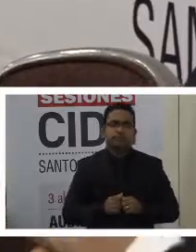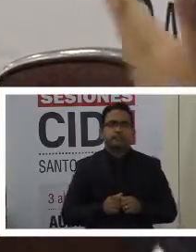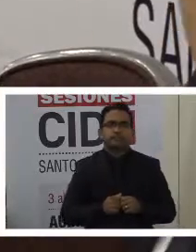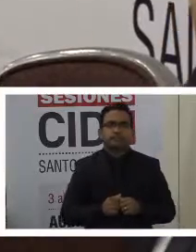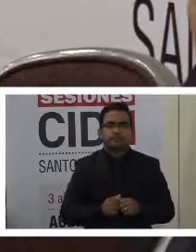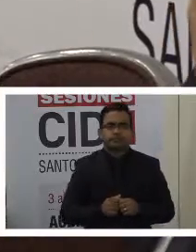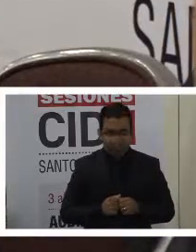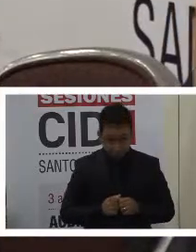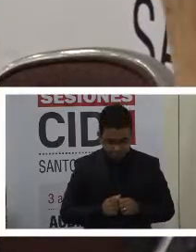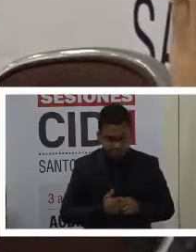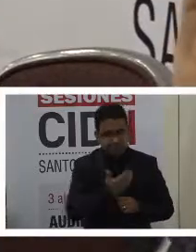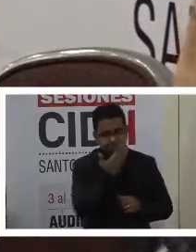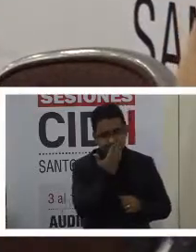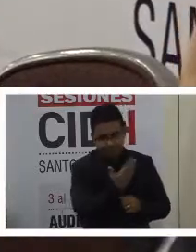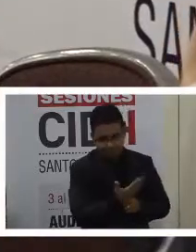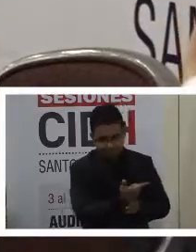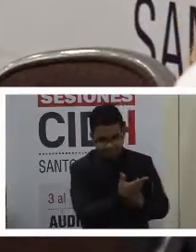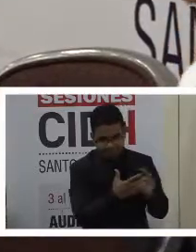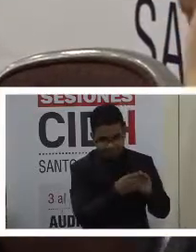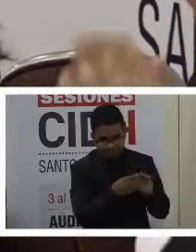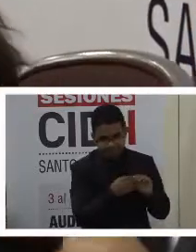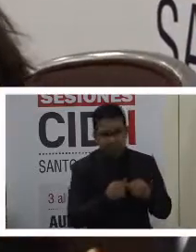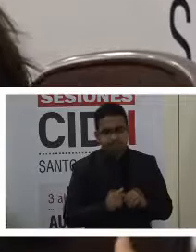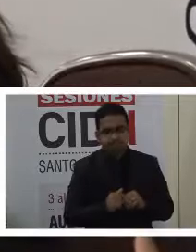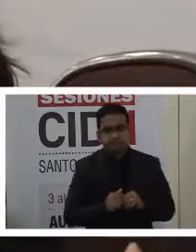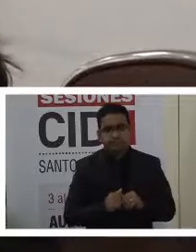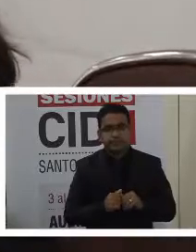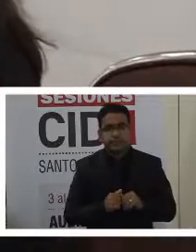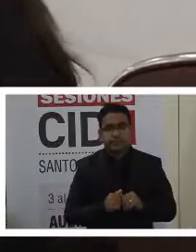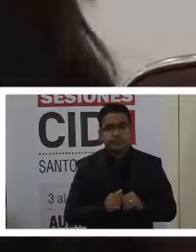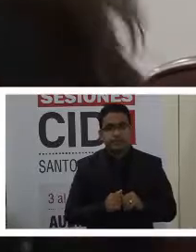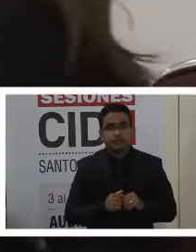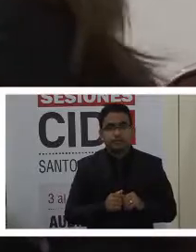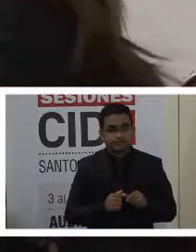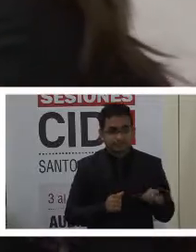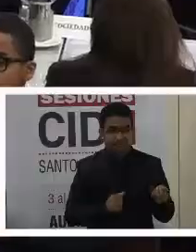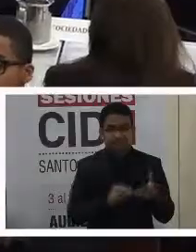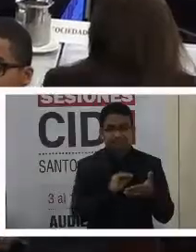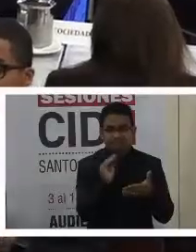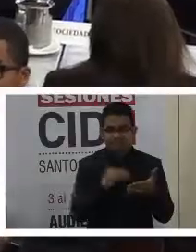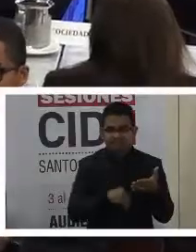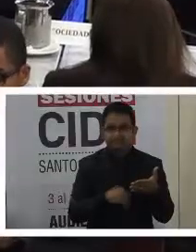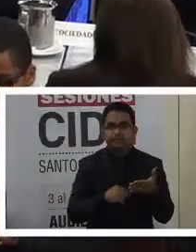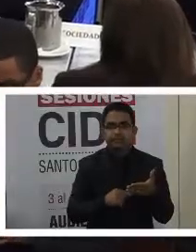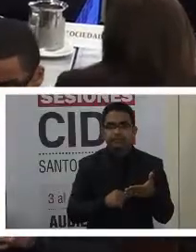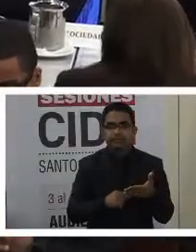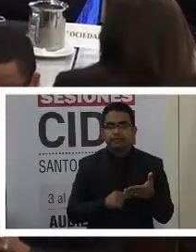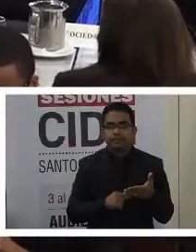Muchas gracias, comisionada. La relatora especial para los DESCA.